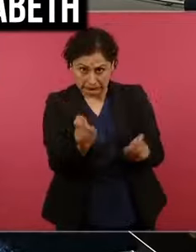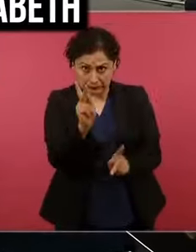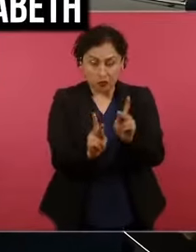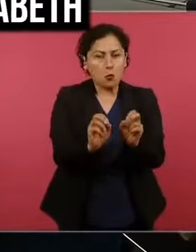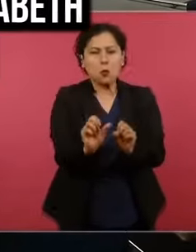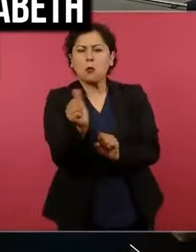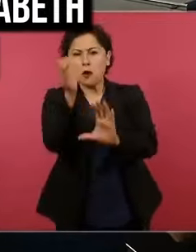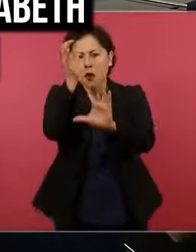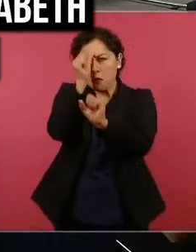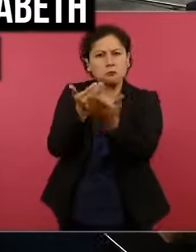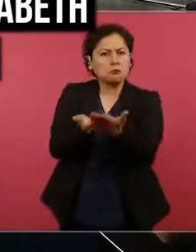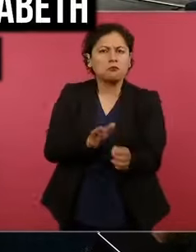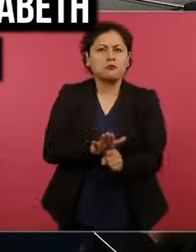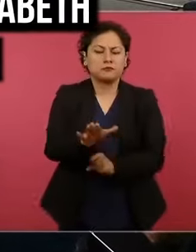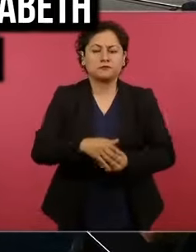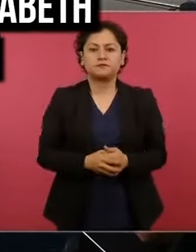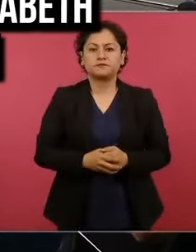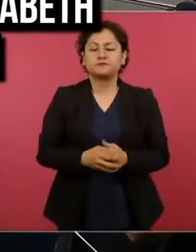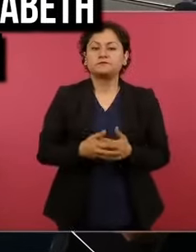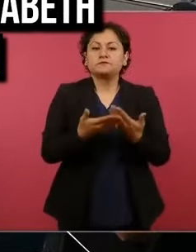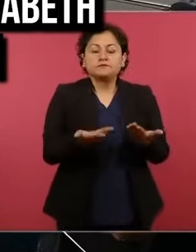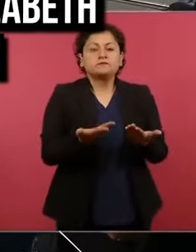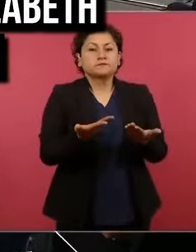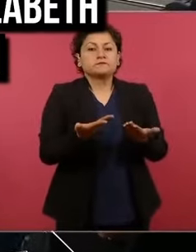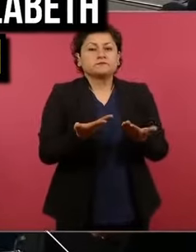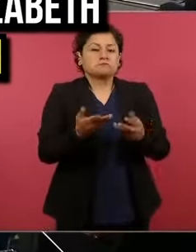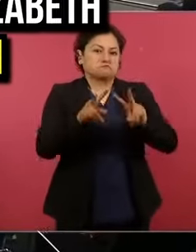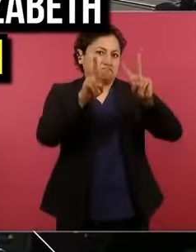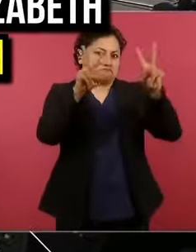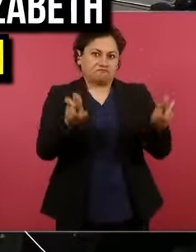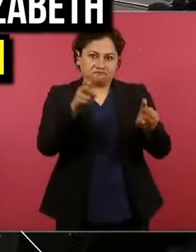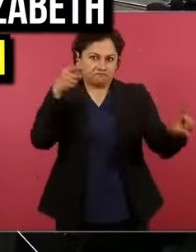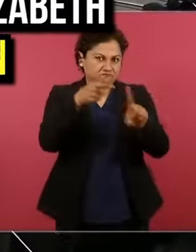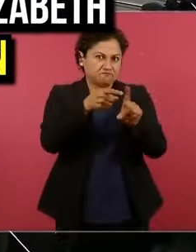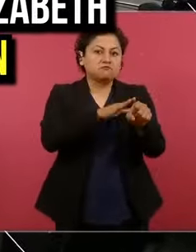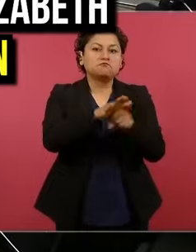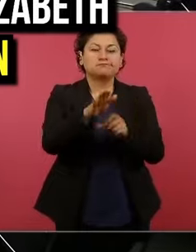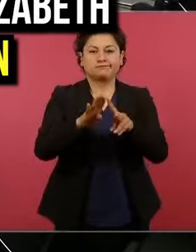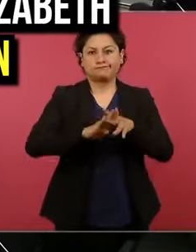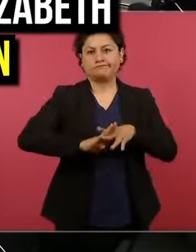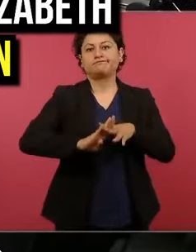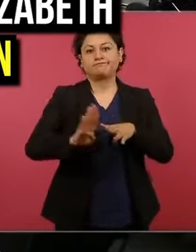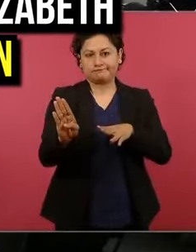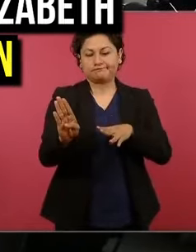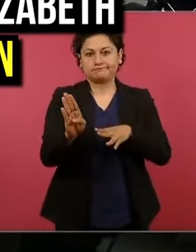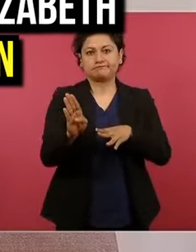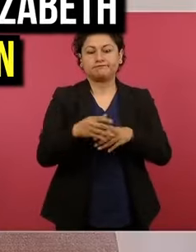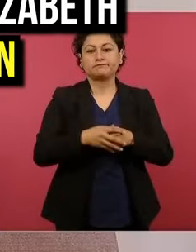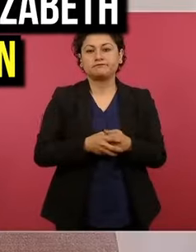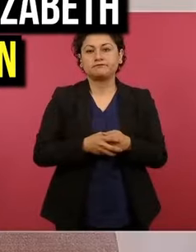Bueno, fue básicamente sobre el tema migratorio, estamos